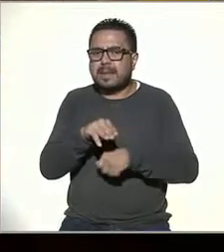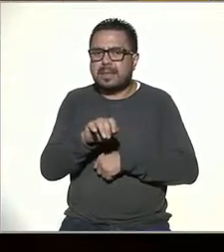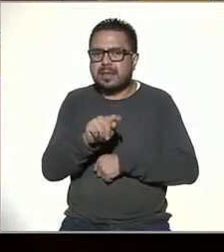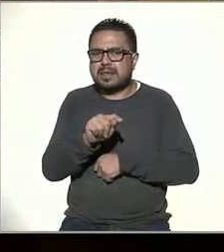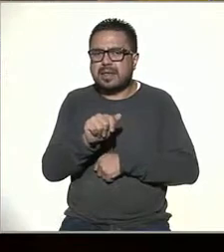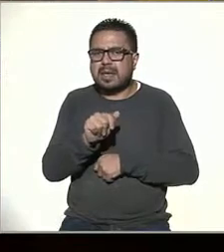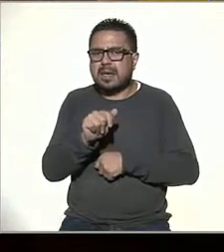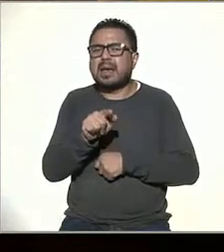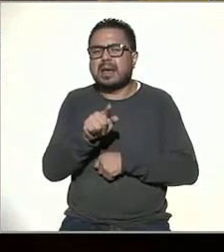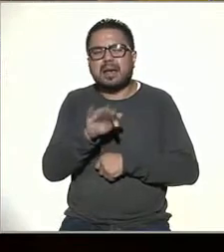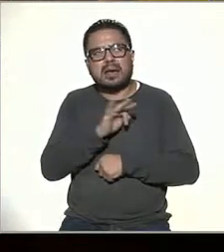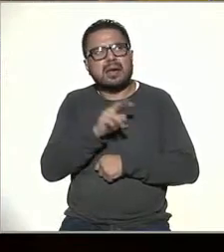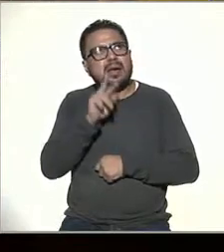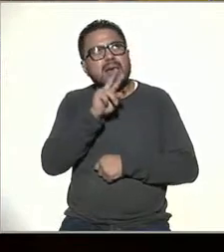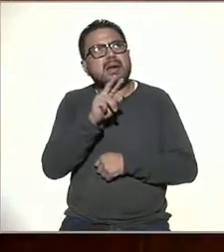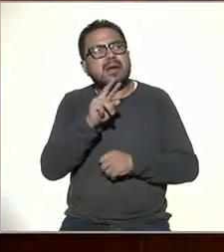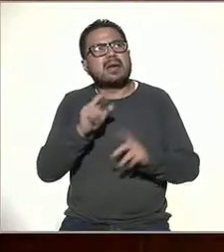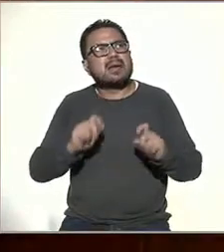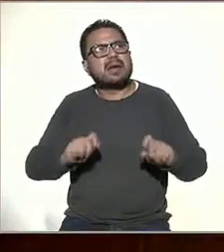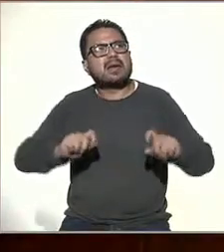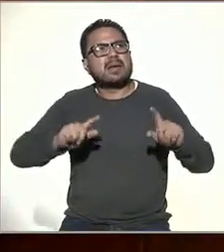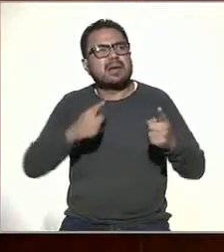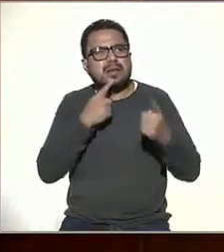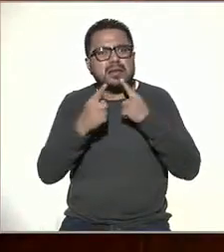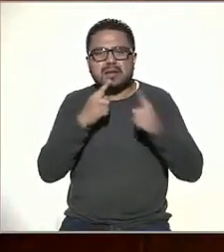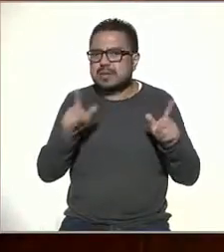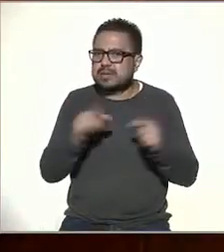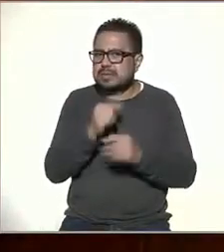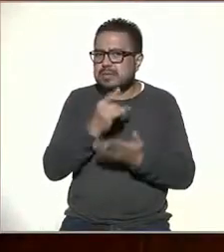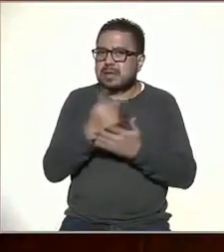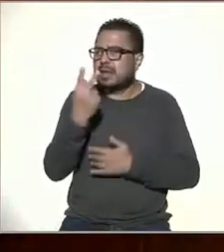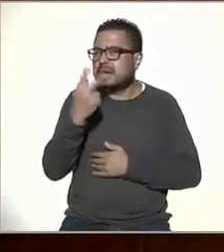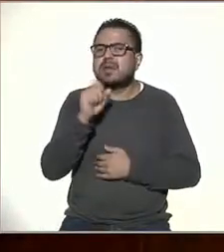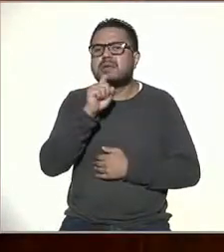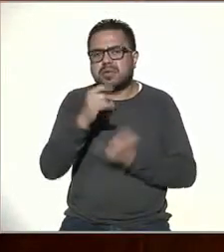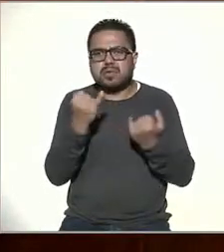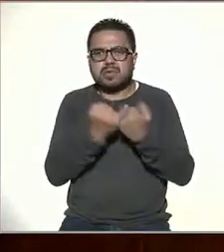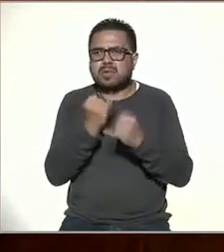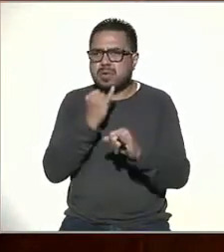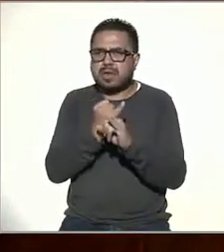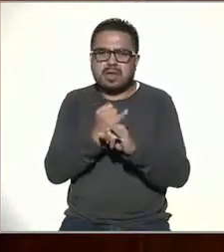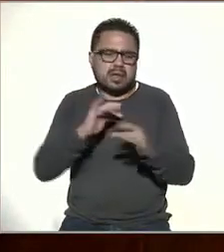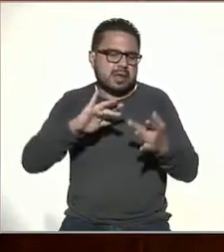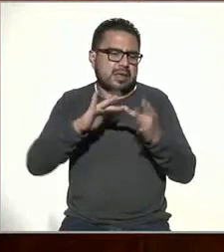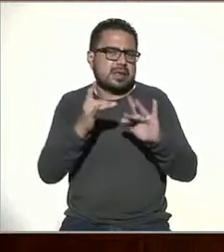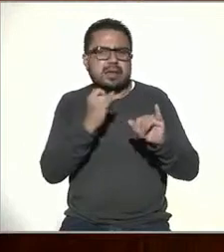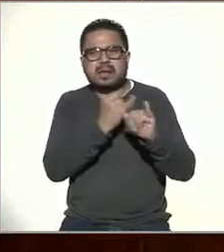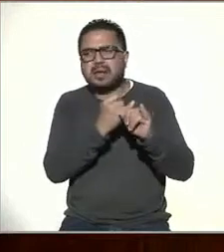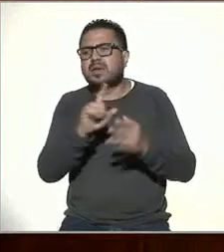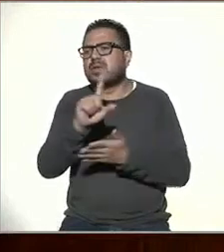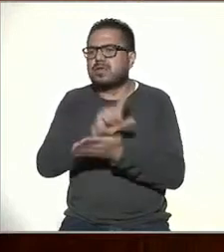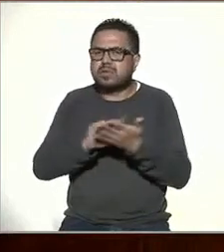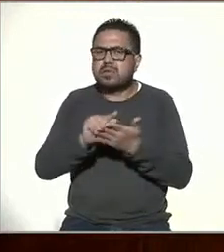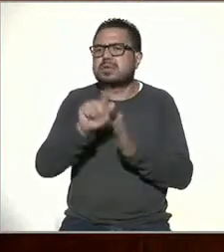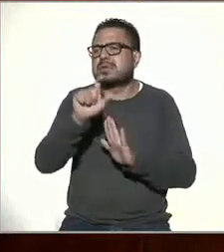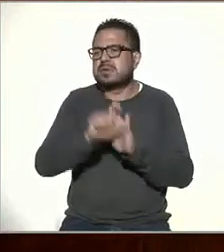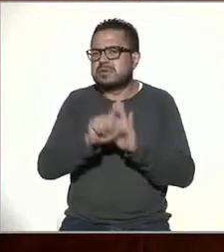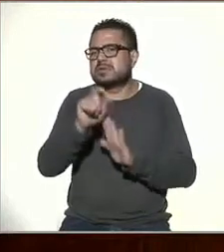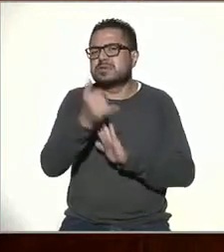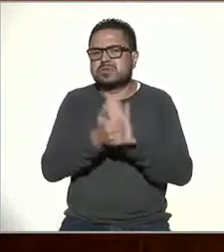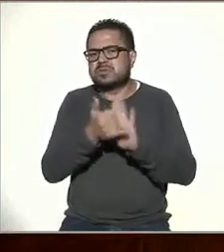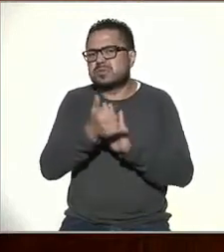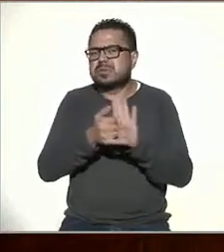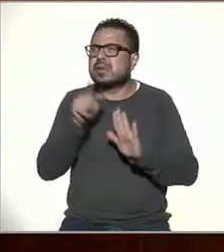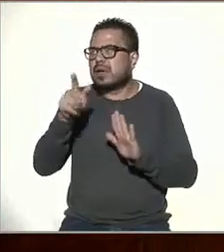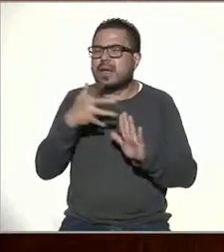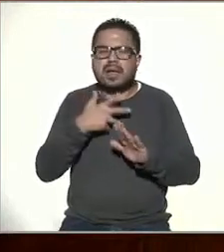recuerden que pueden ver Diálogos en Confianza no solo a través de televisión, sino en cualquier plataforma o red social, ya sea Twitter, Instagram, YouTube. Ahí